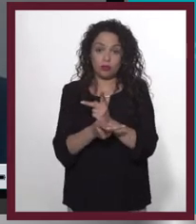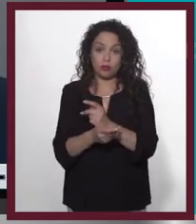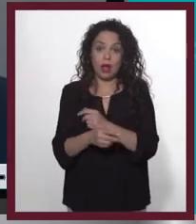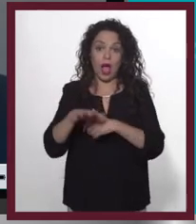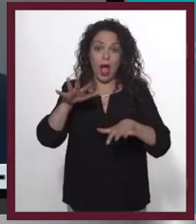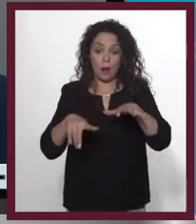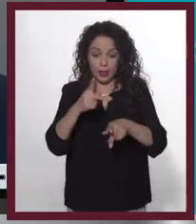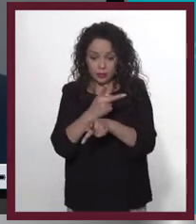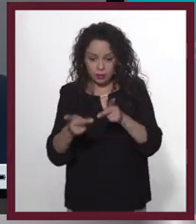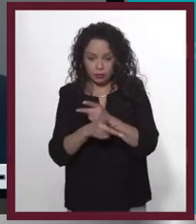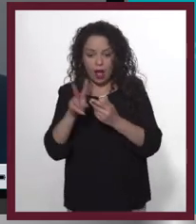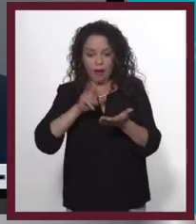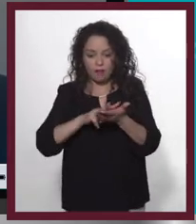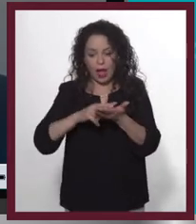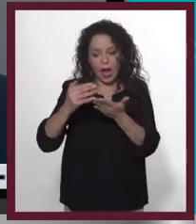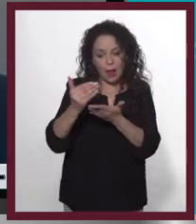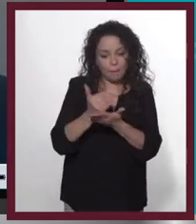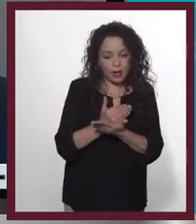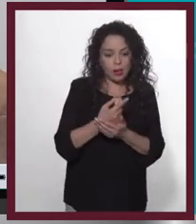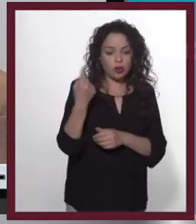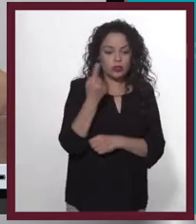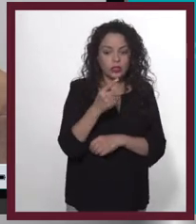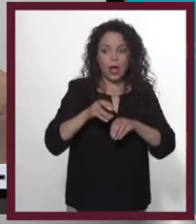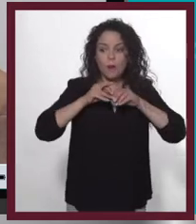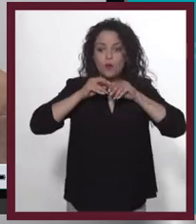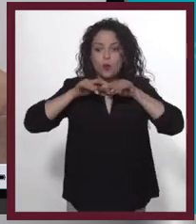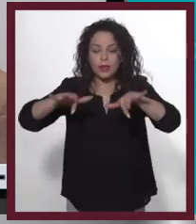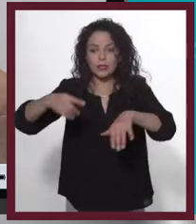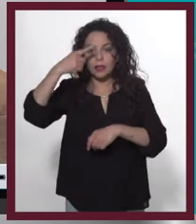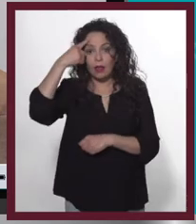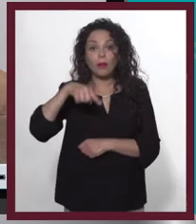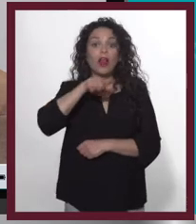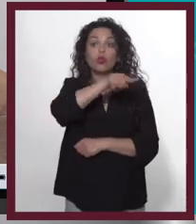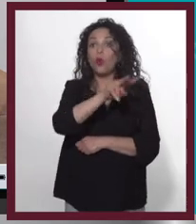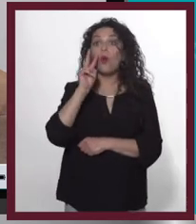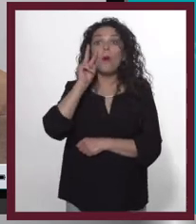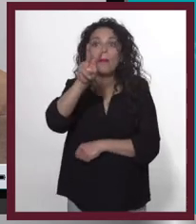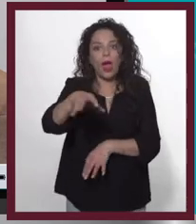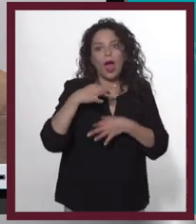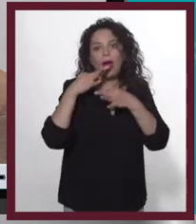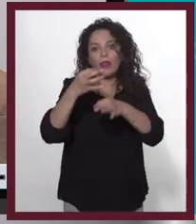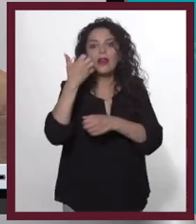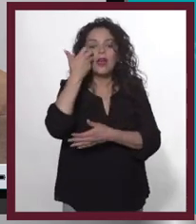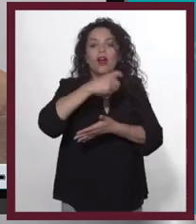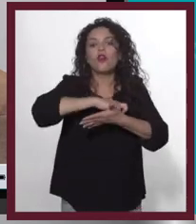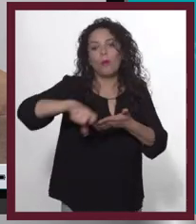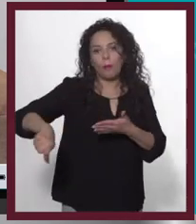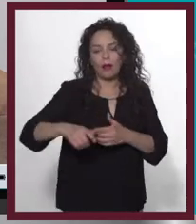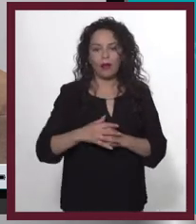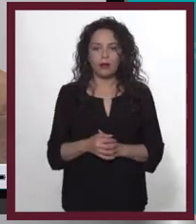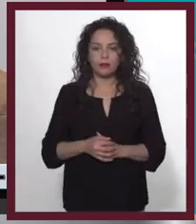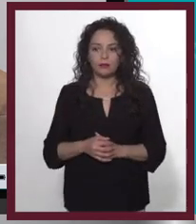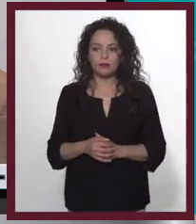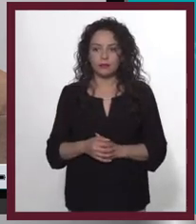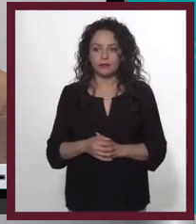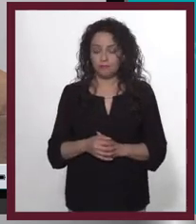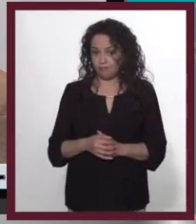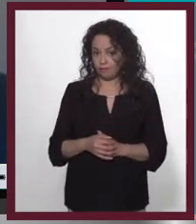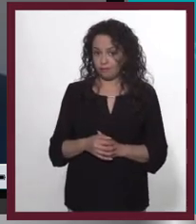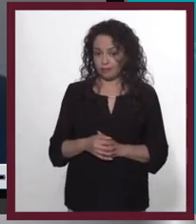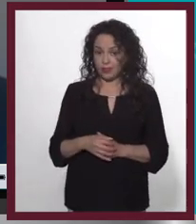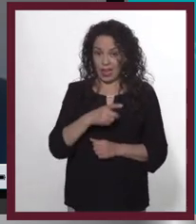muchas veces el producto vale menos que la publicidad que se hace para que tú compres el producto. ¿No debería existir?